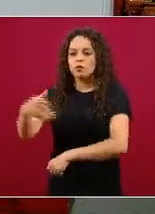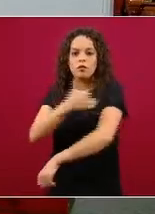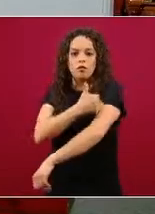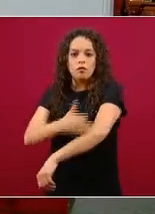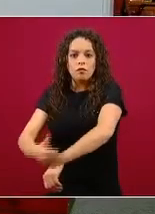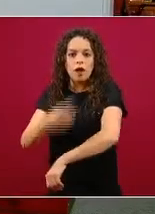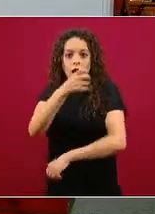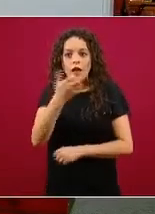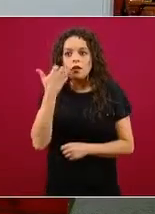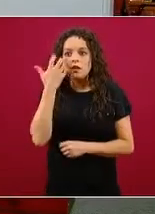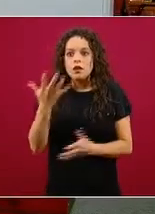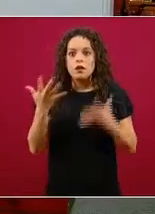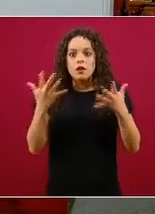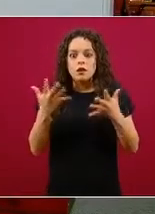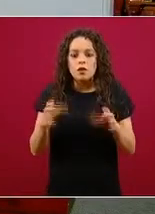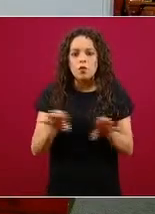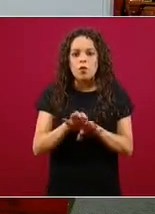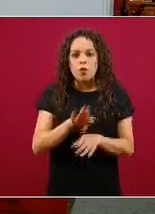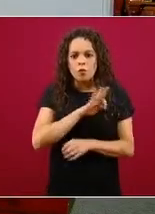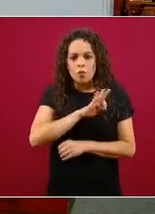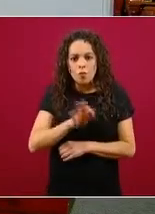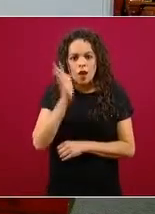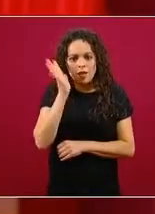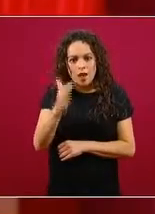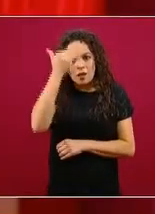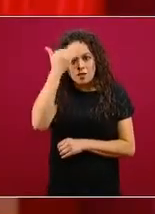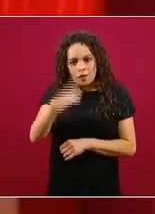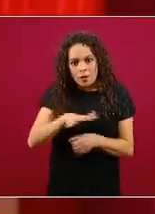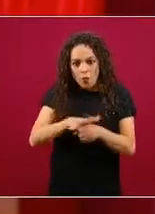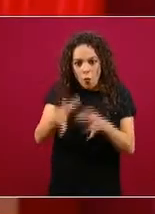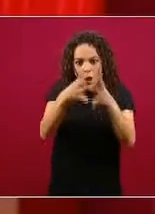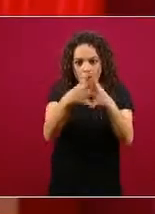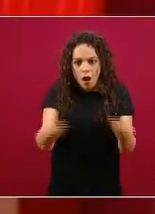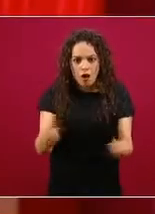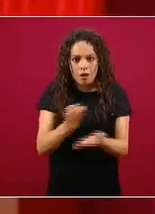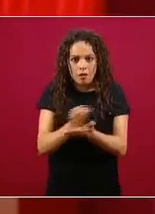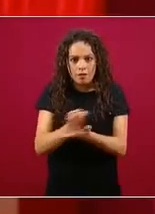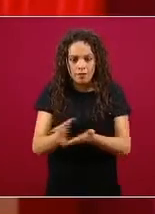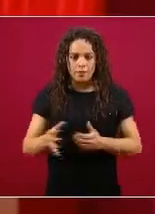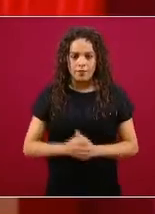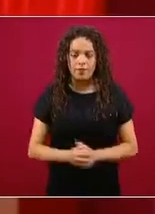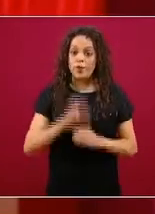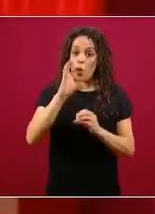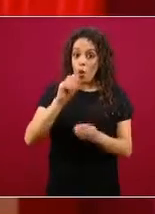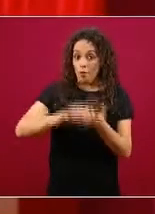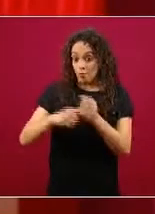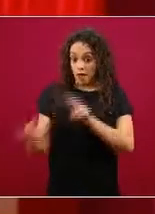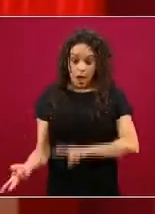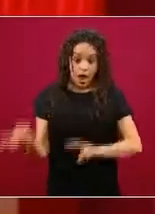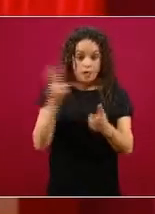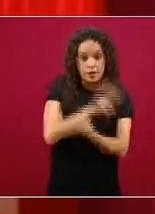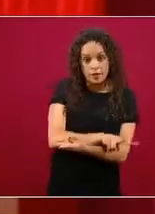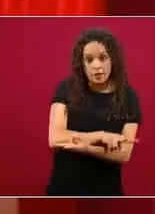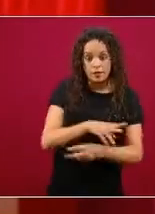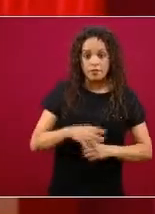tener la solución. O al revés, que se les dijera tajantemente, esto no sirve.